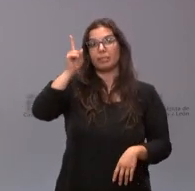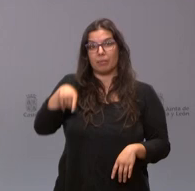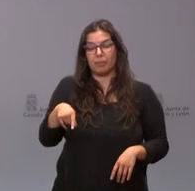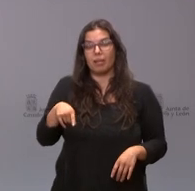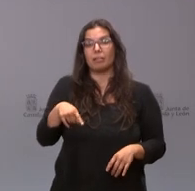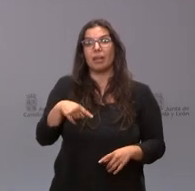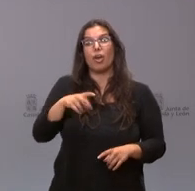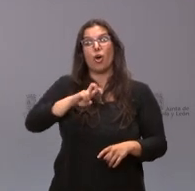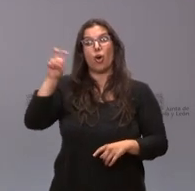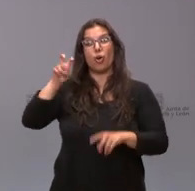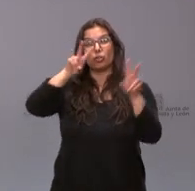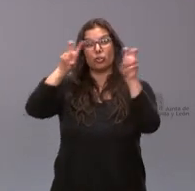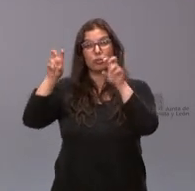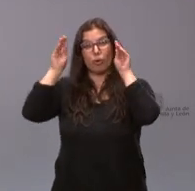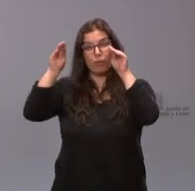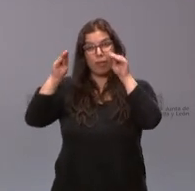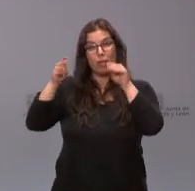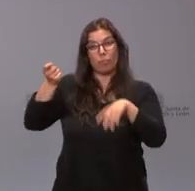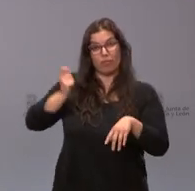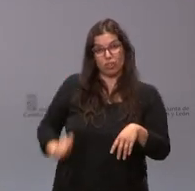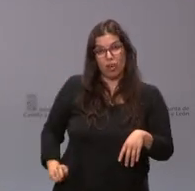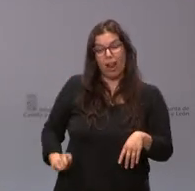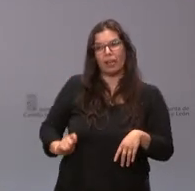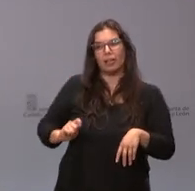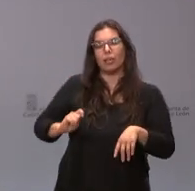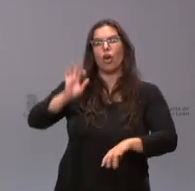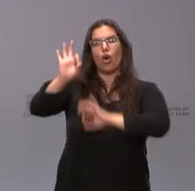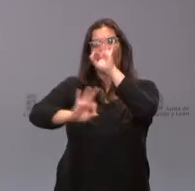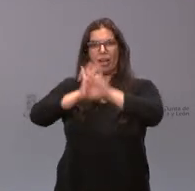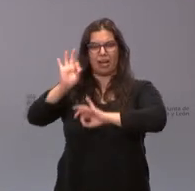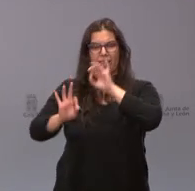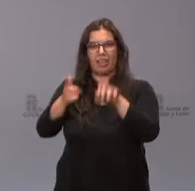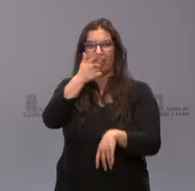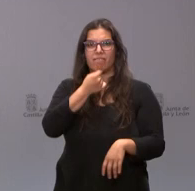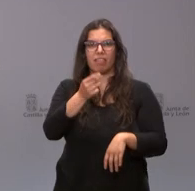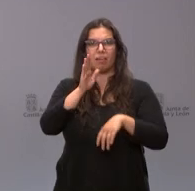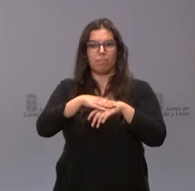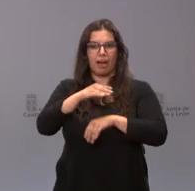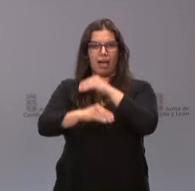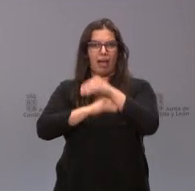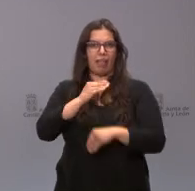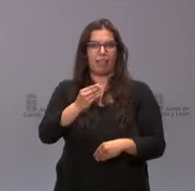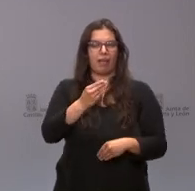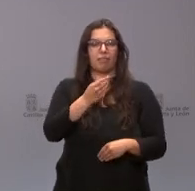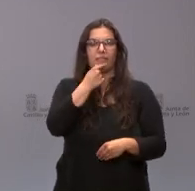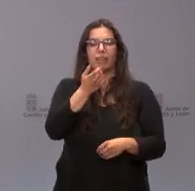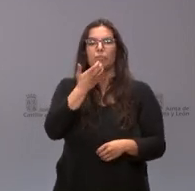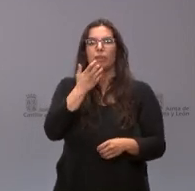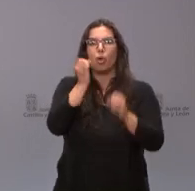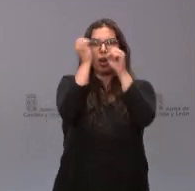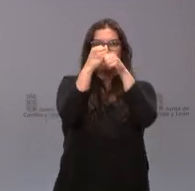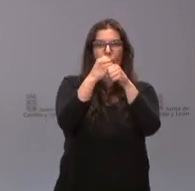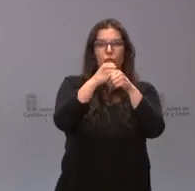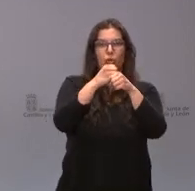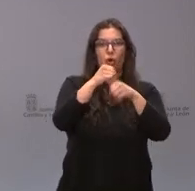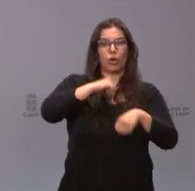diversos títulos de formación profesional, en este caso, para facilitar la realización de los mismos laboratorio clínico y